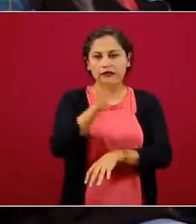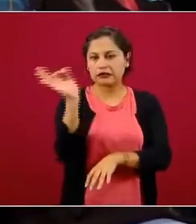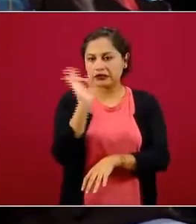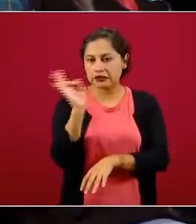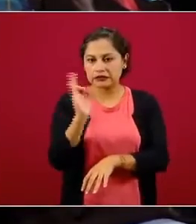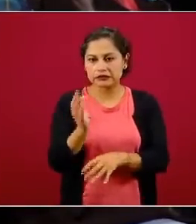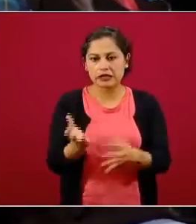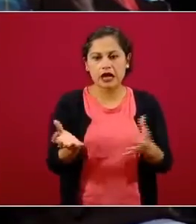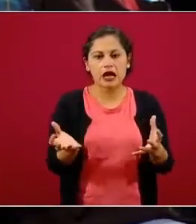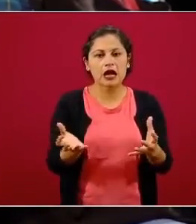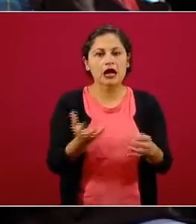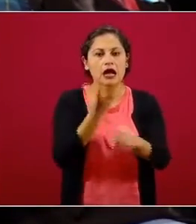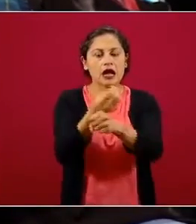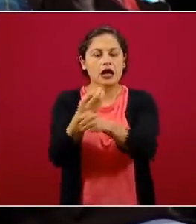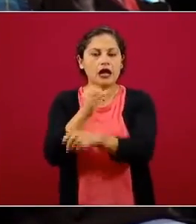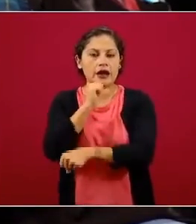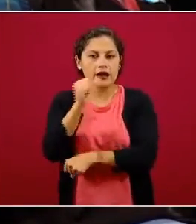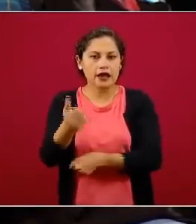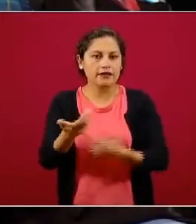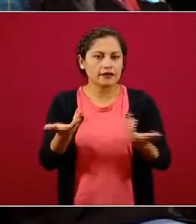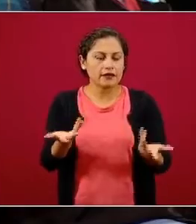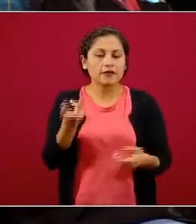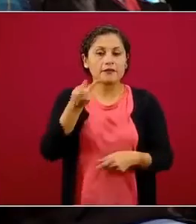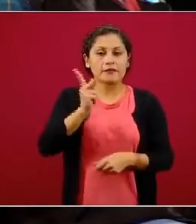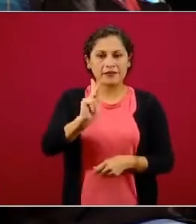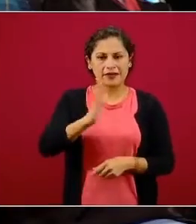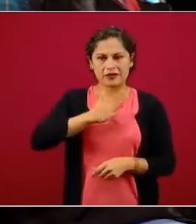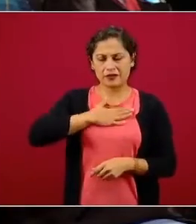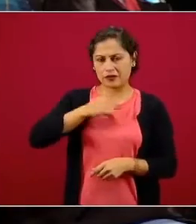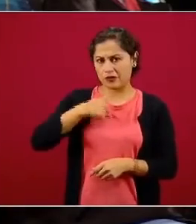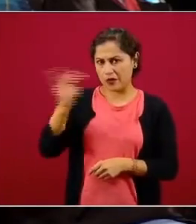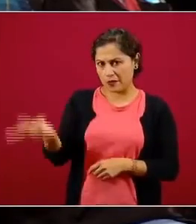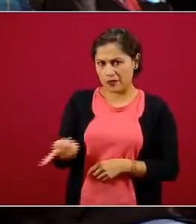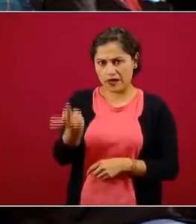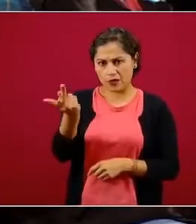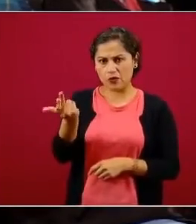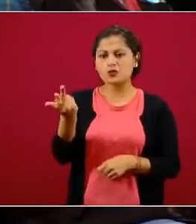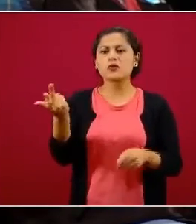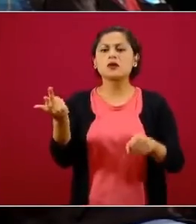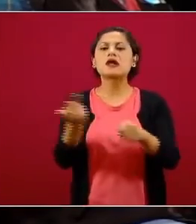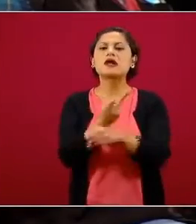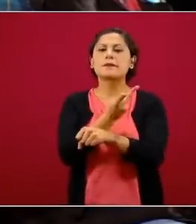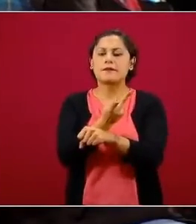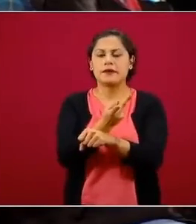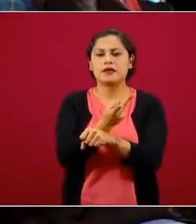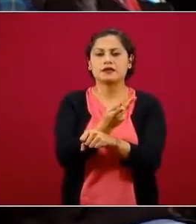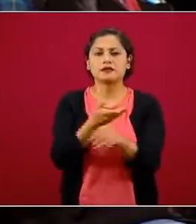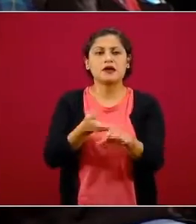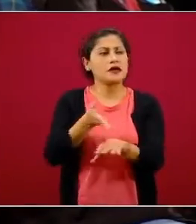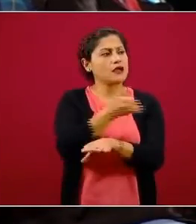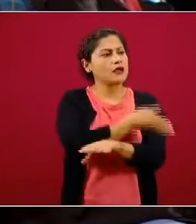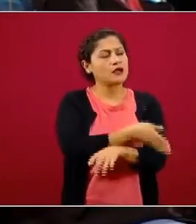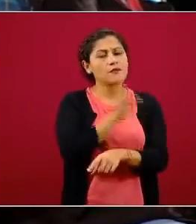No tendría que haber algún tipo de sanción, reclamo penal,